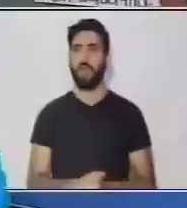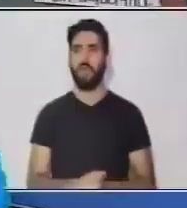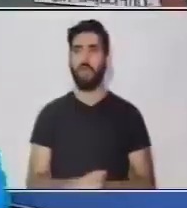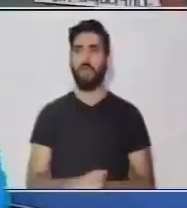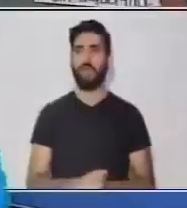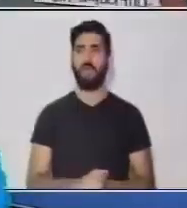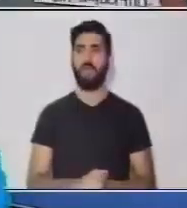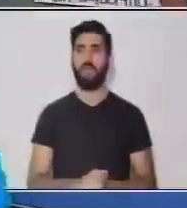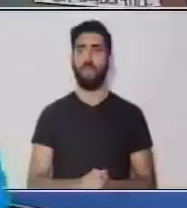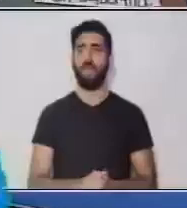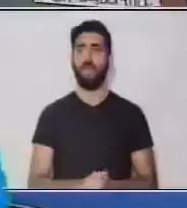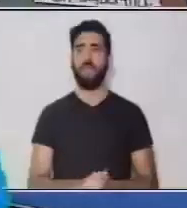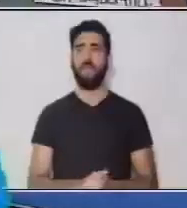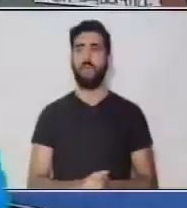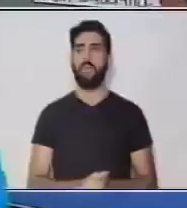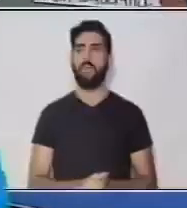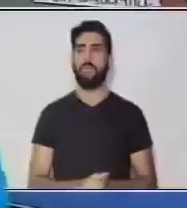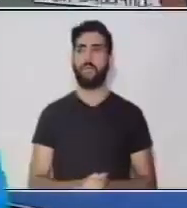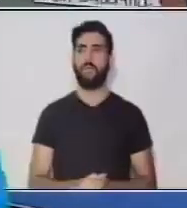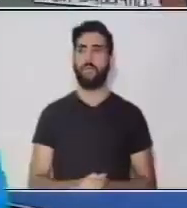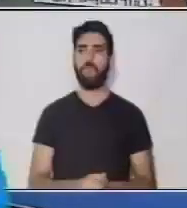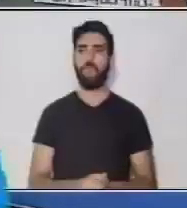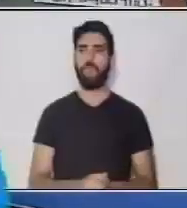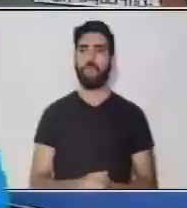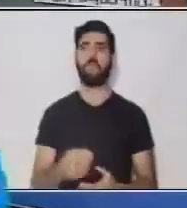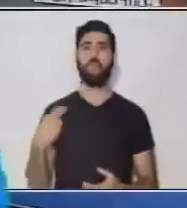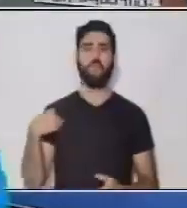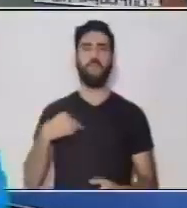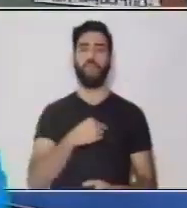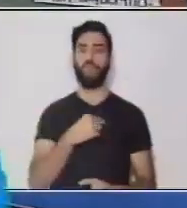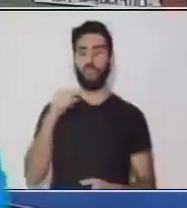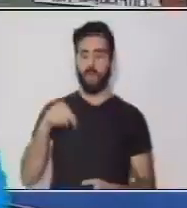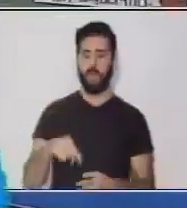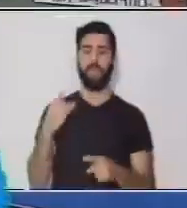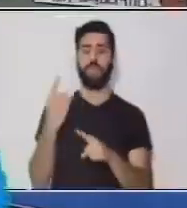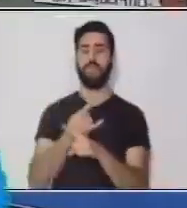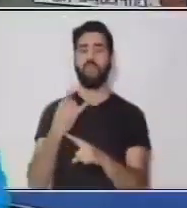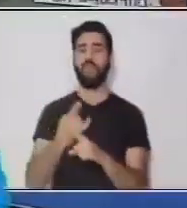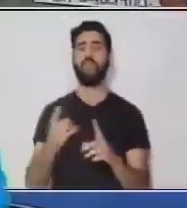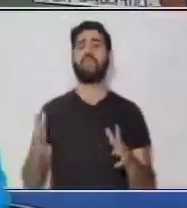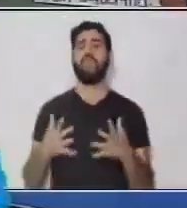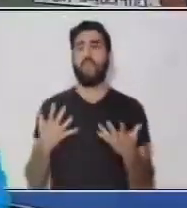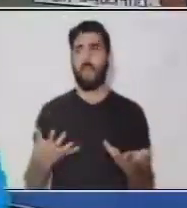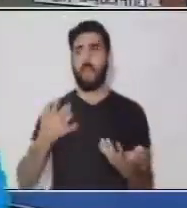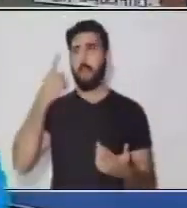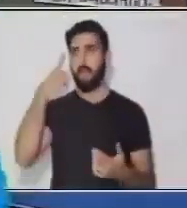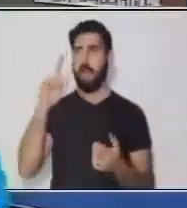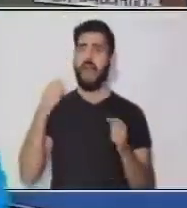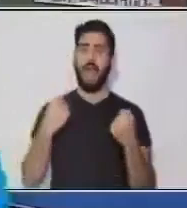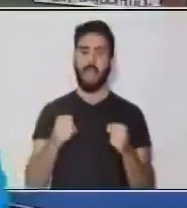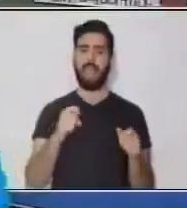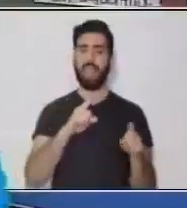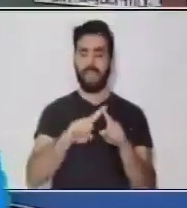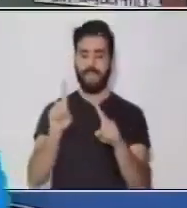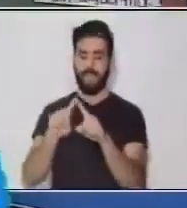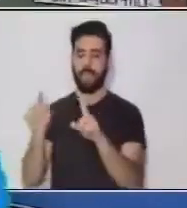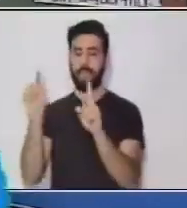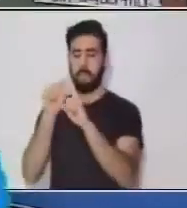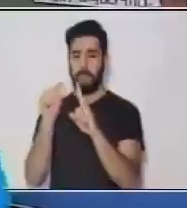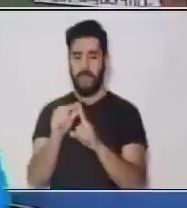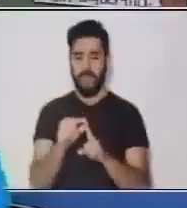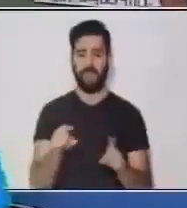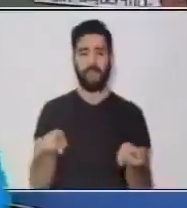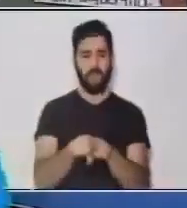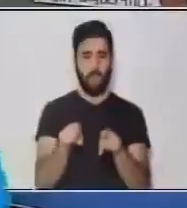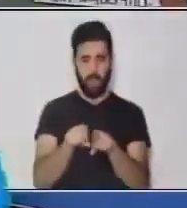general... Y... Esto las vamos a utilizar nosotros... Para crear... Esa sinonimia... En los textos que